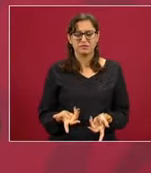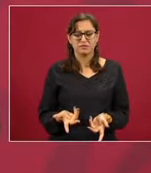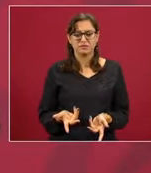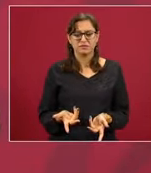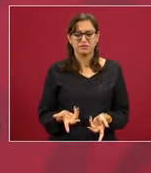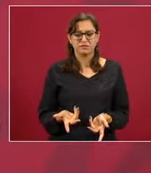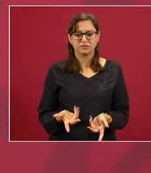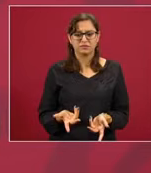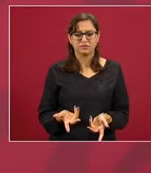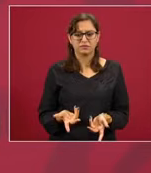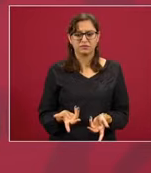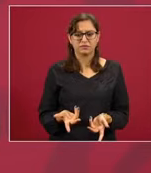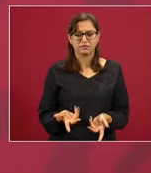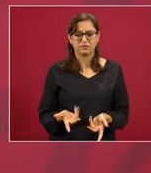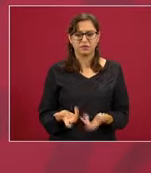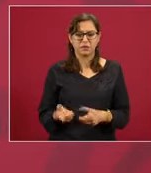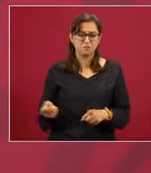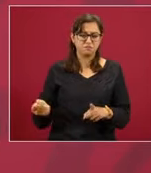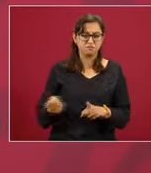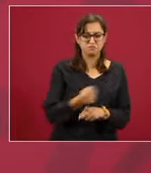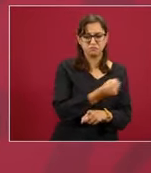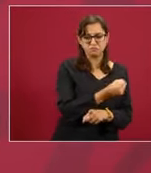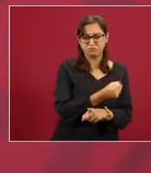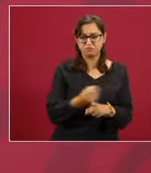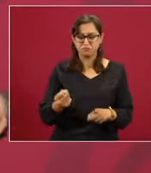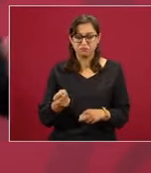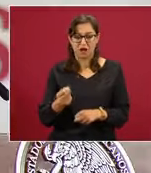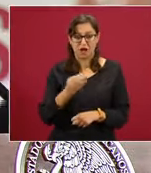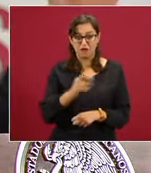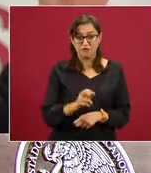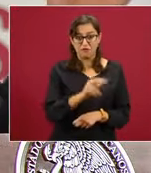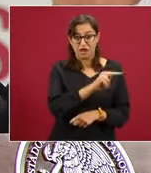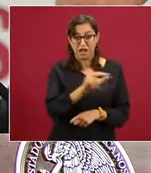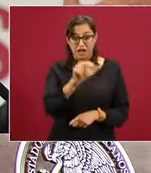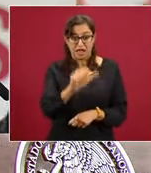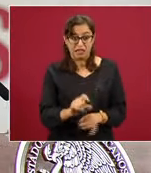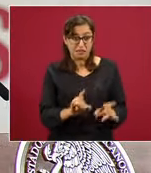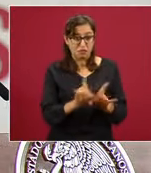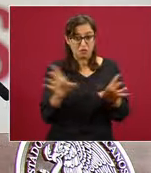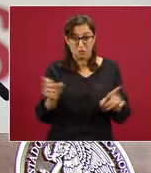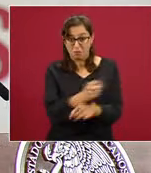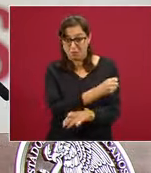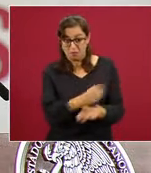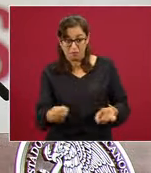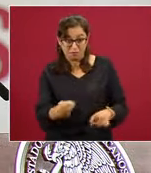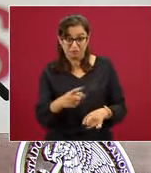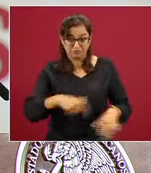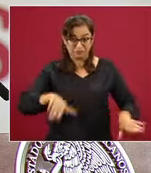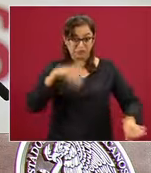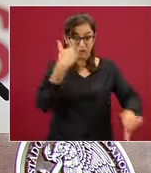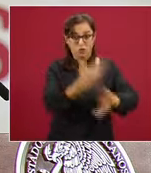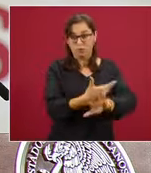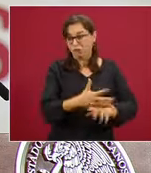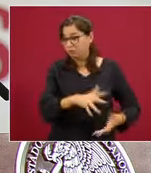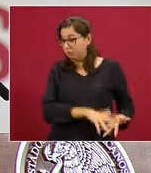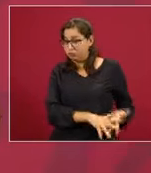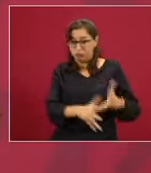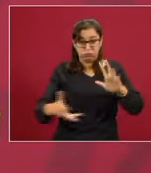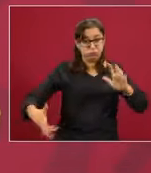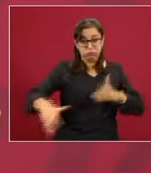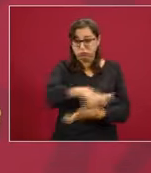de macanazos, de los de frena, se vuelve